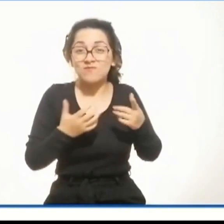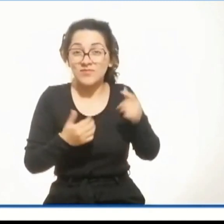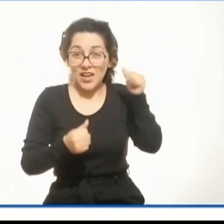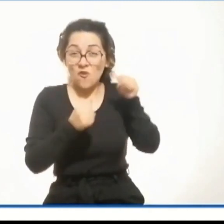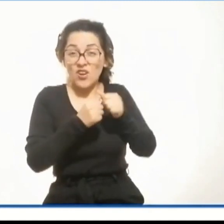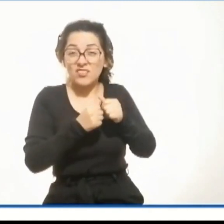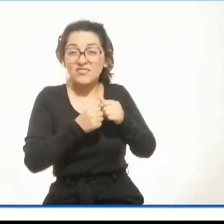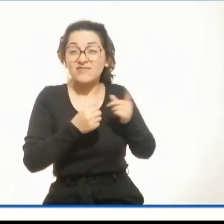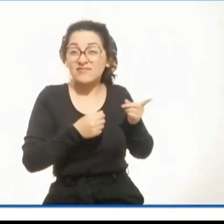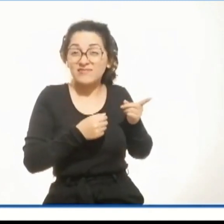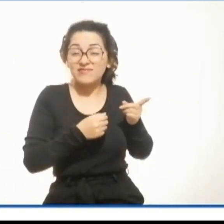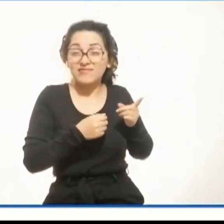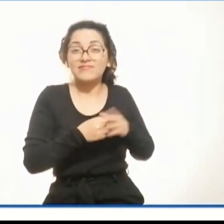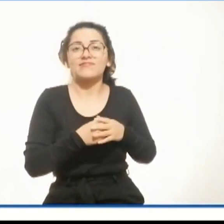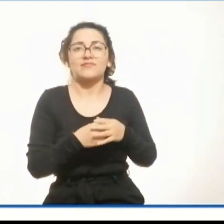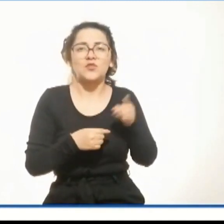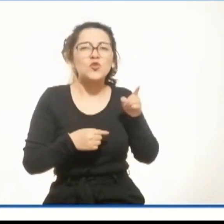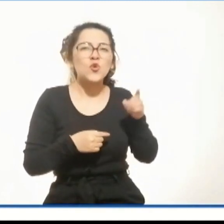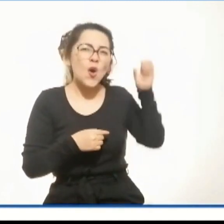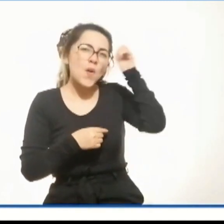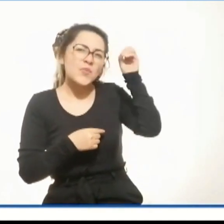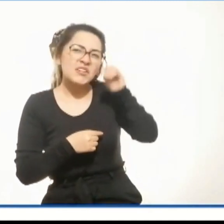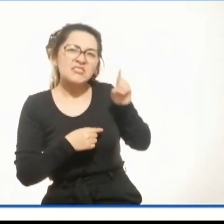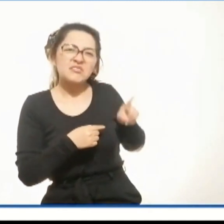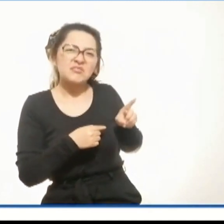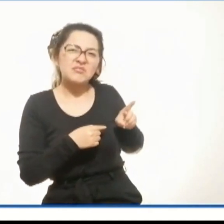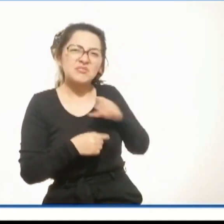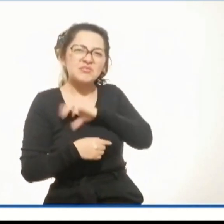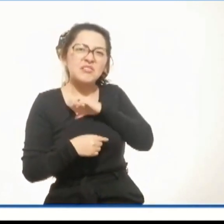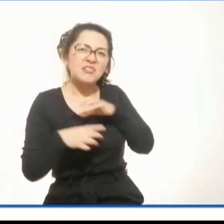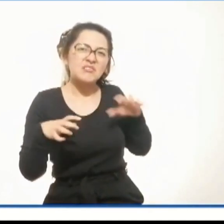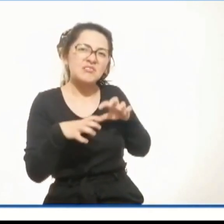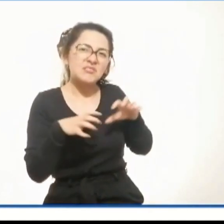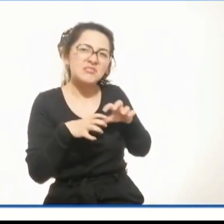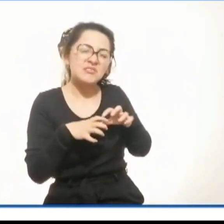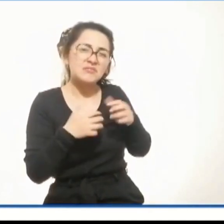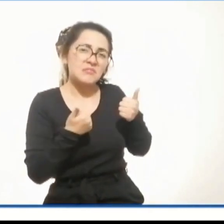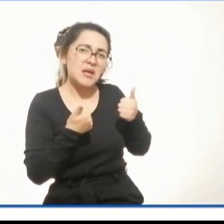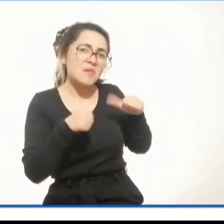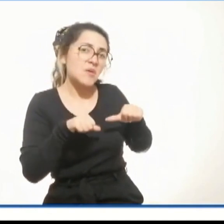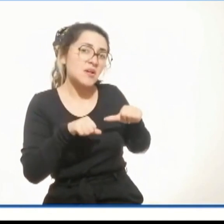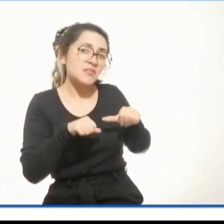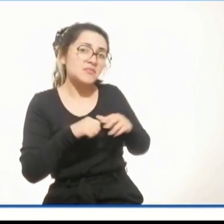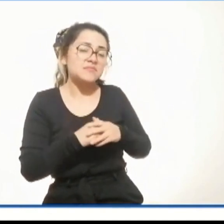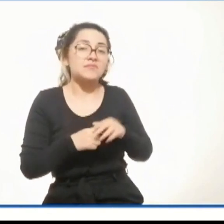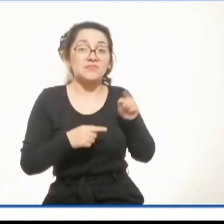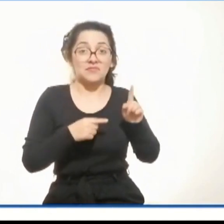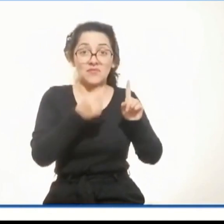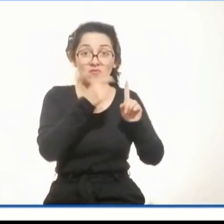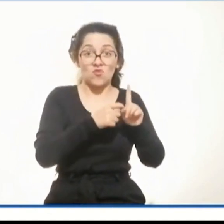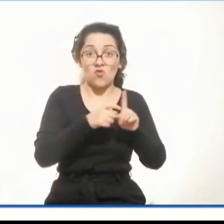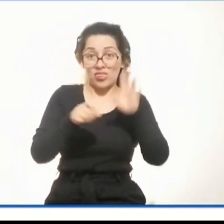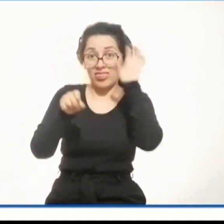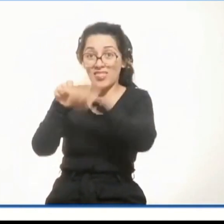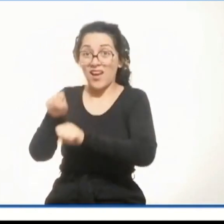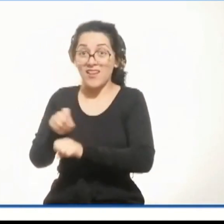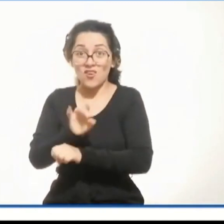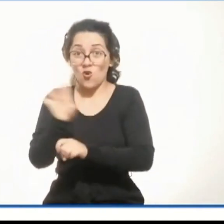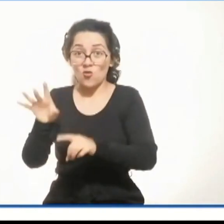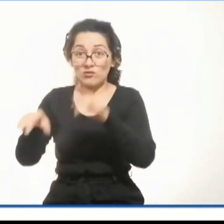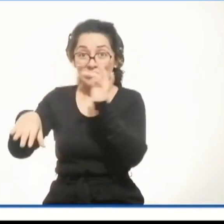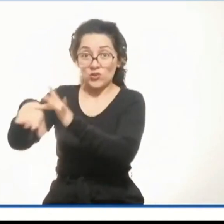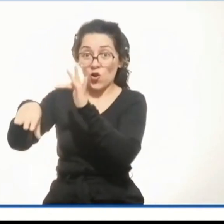de su actitud? ¿A quiénes y cómo afecta con su forma de proceder en las elecciones?